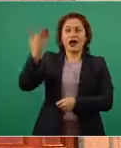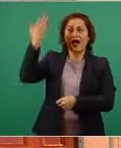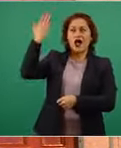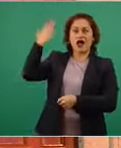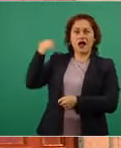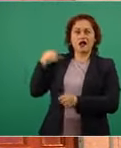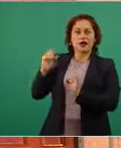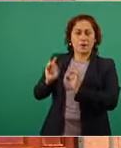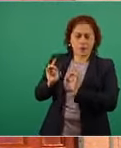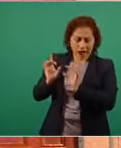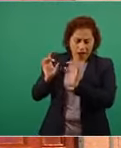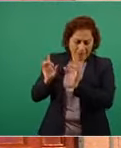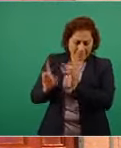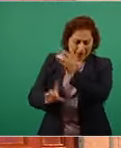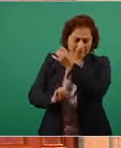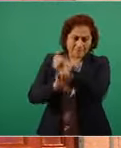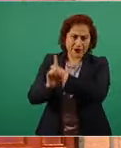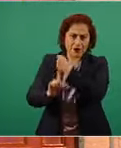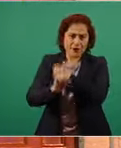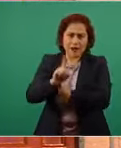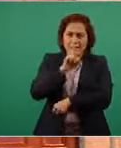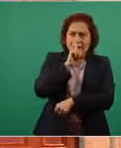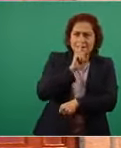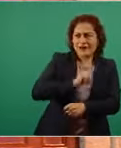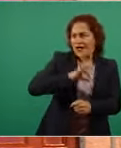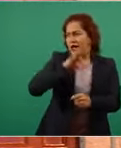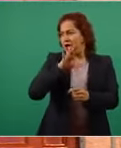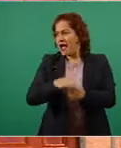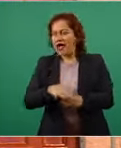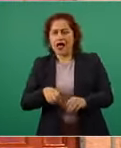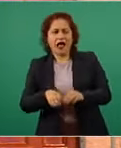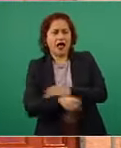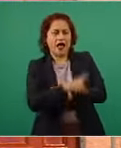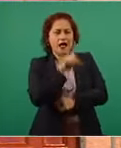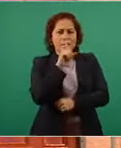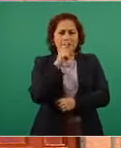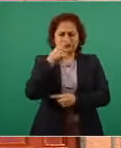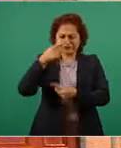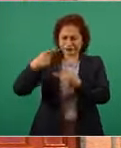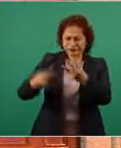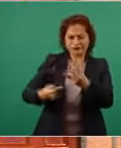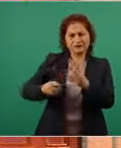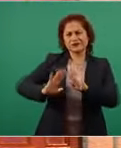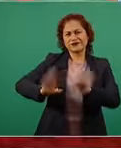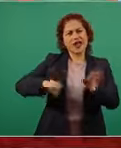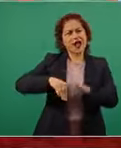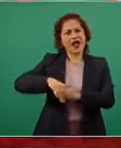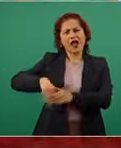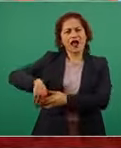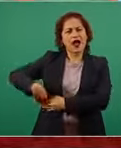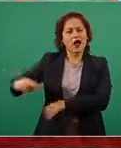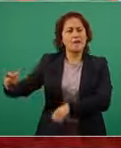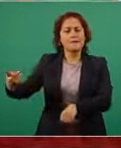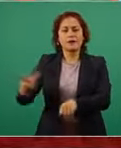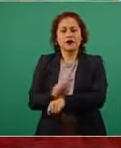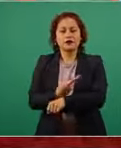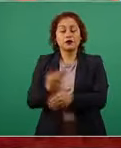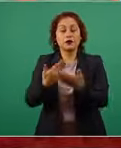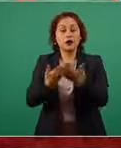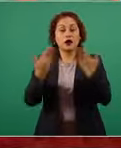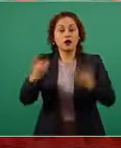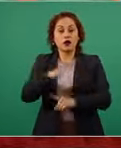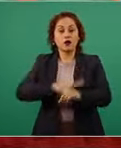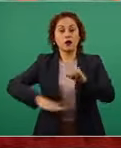imposiciones y fraudes electorales y nuestro pueblo con sus legítimas autoridades